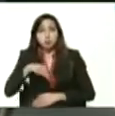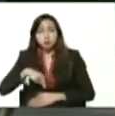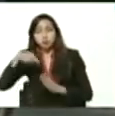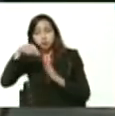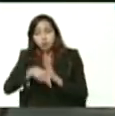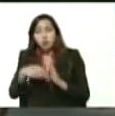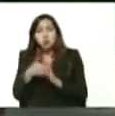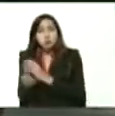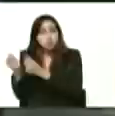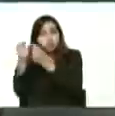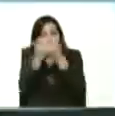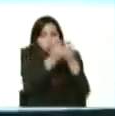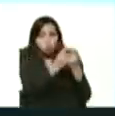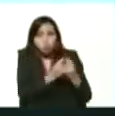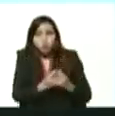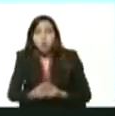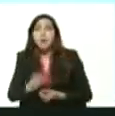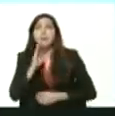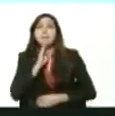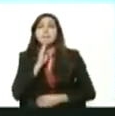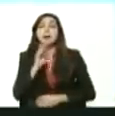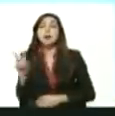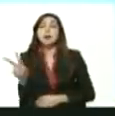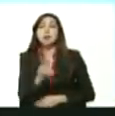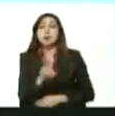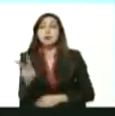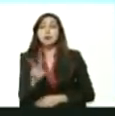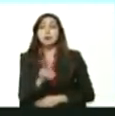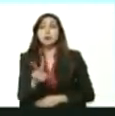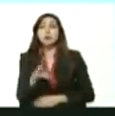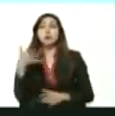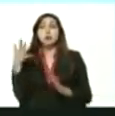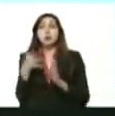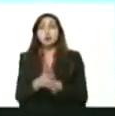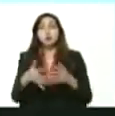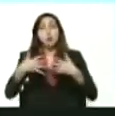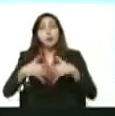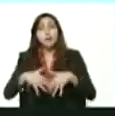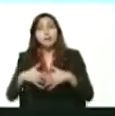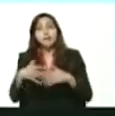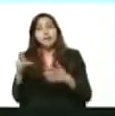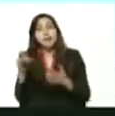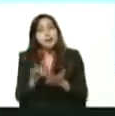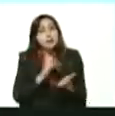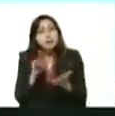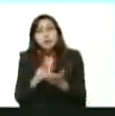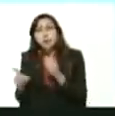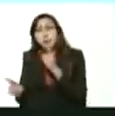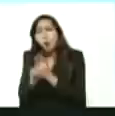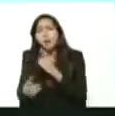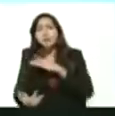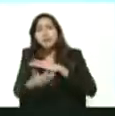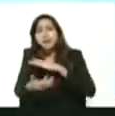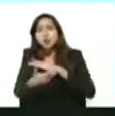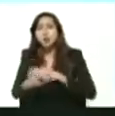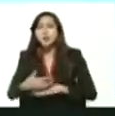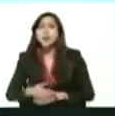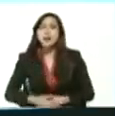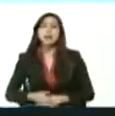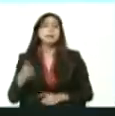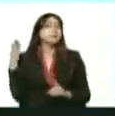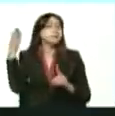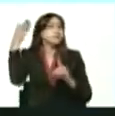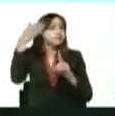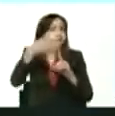economía digital, el Banco de Venezuela, desde su fábrica de software, ha venido avanzando en esa dirección. Y uno de los